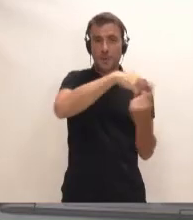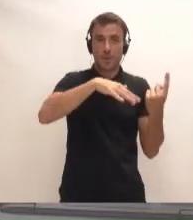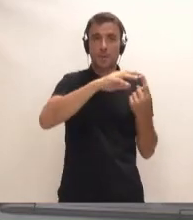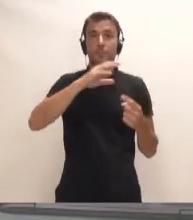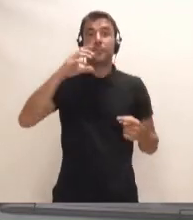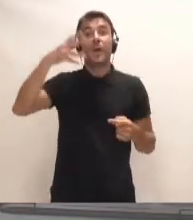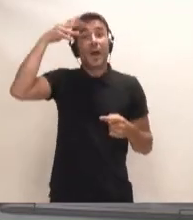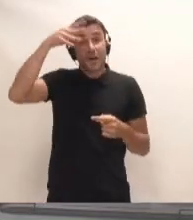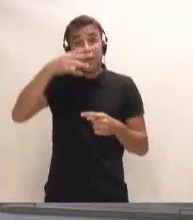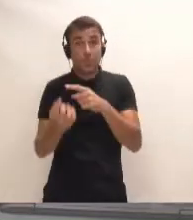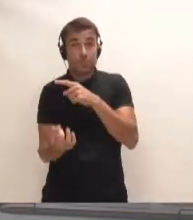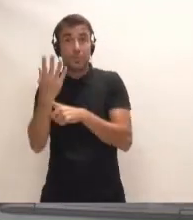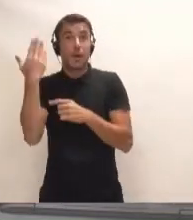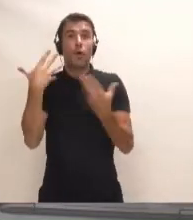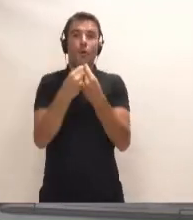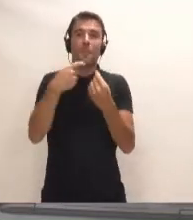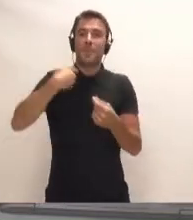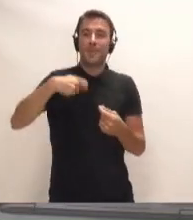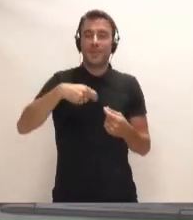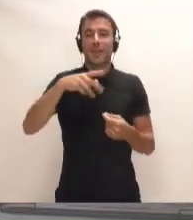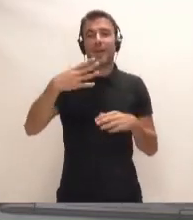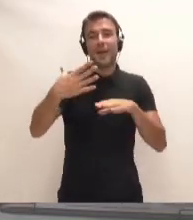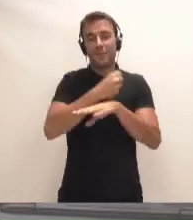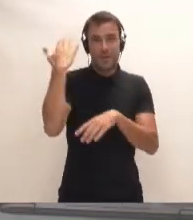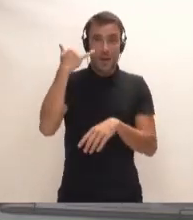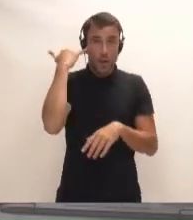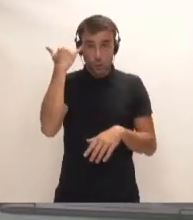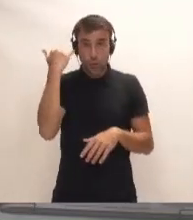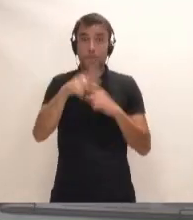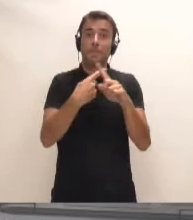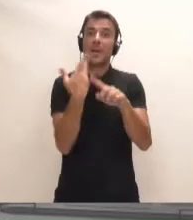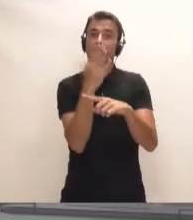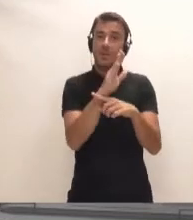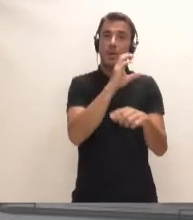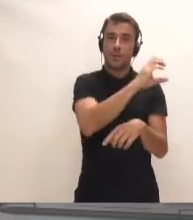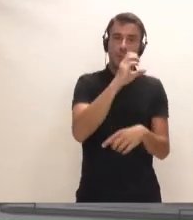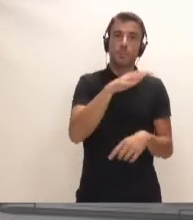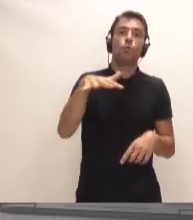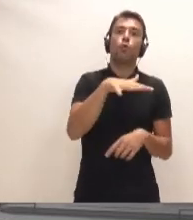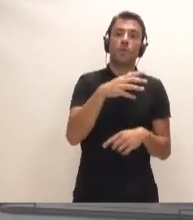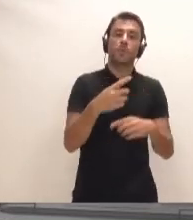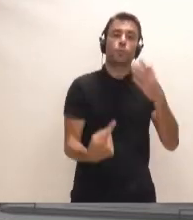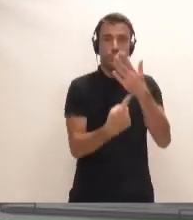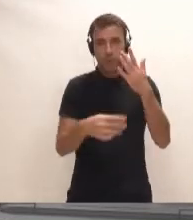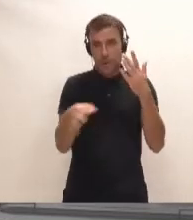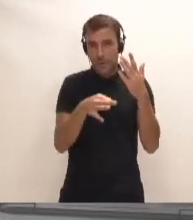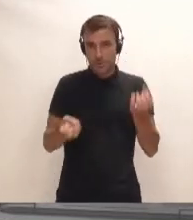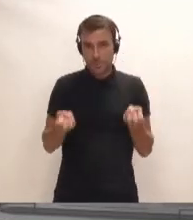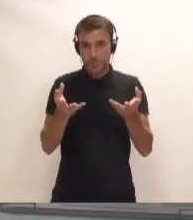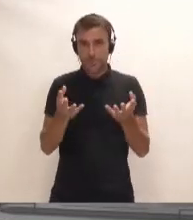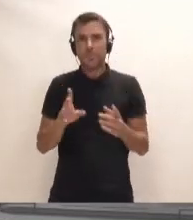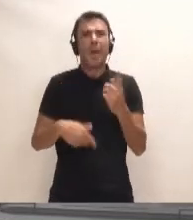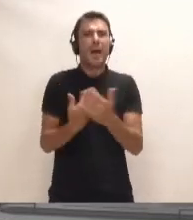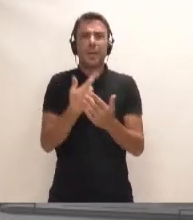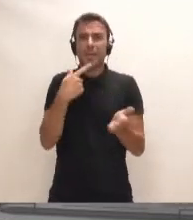declaraciones junto al presidente del Cabildo entonces, don Carlos Alonso, y los representantes del partido de Coalición Canaria en el sur de la isla. Llegan incluso a